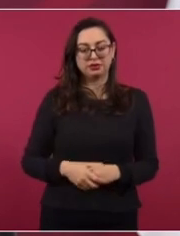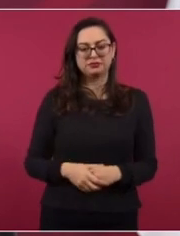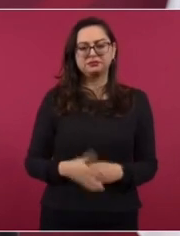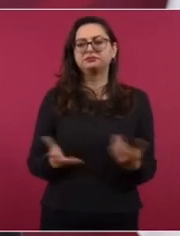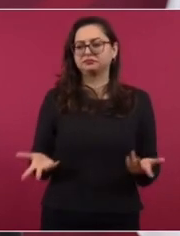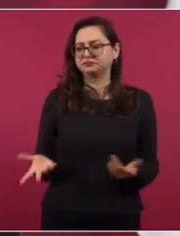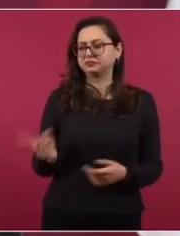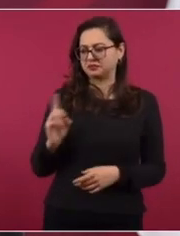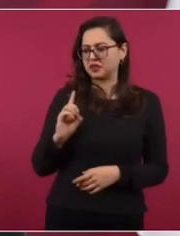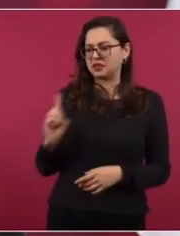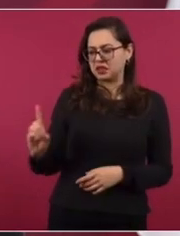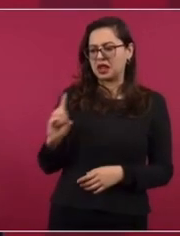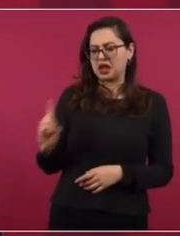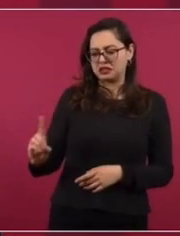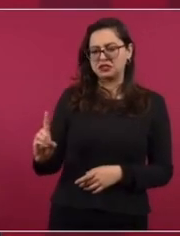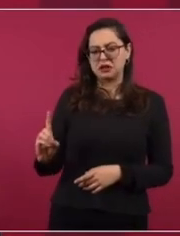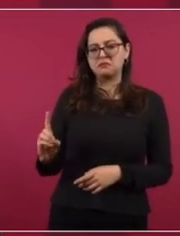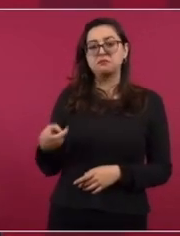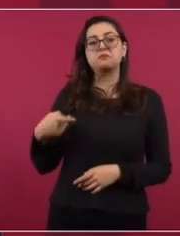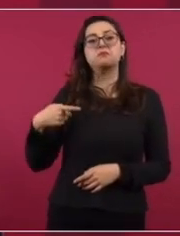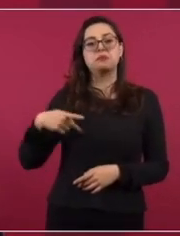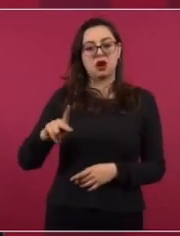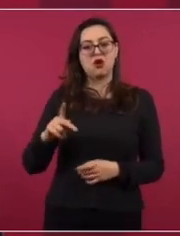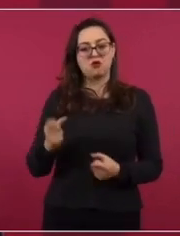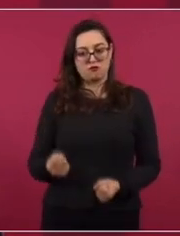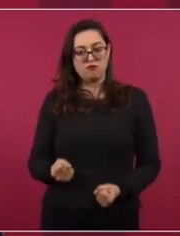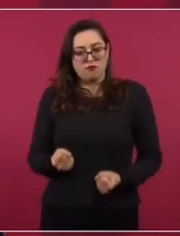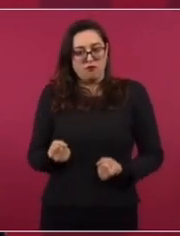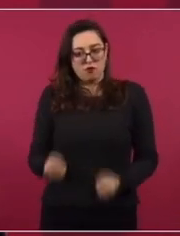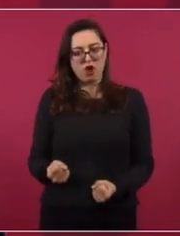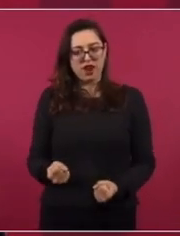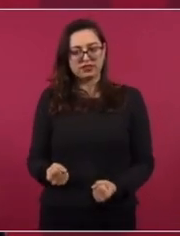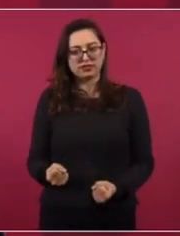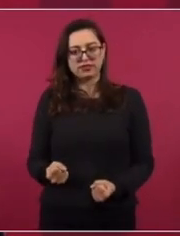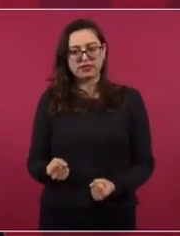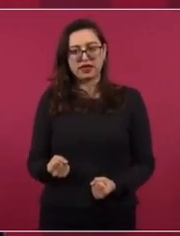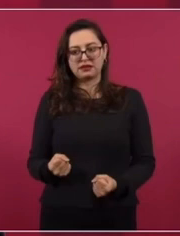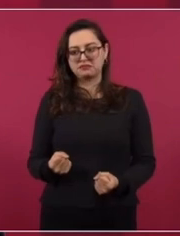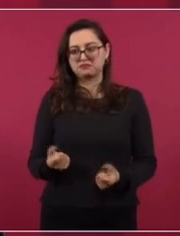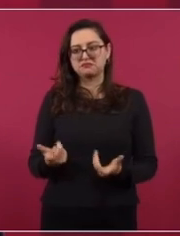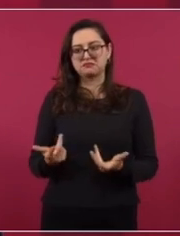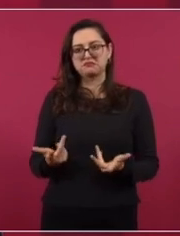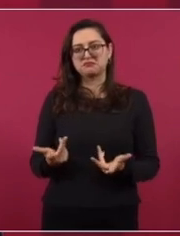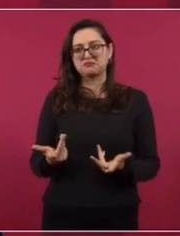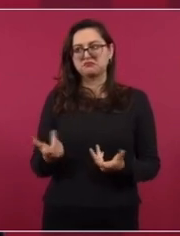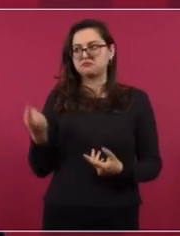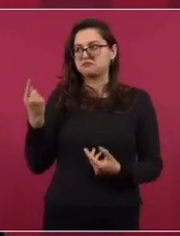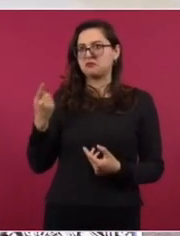en ese entonces del Perú subordinado